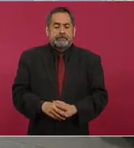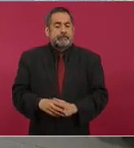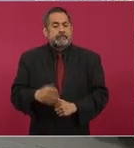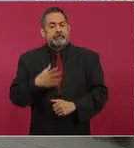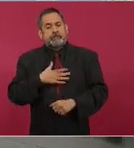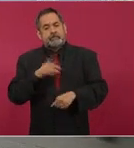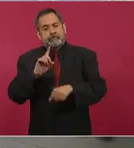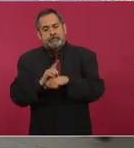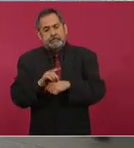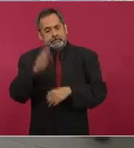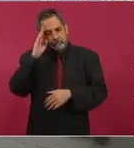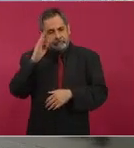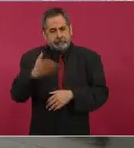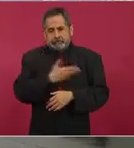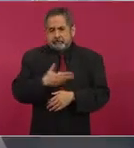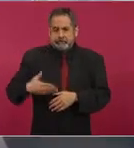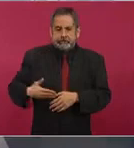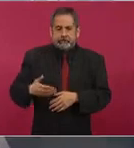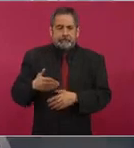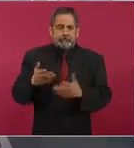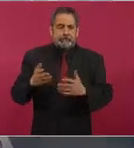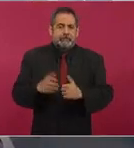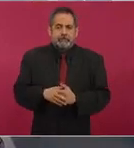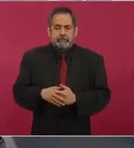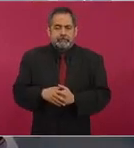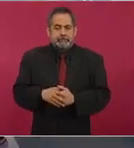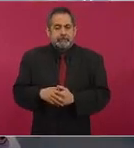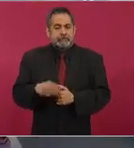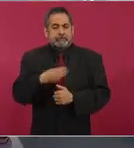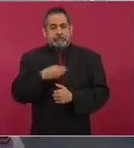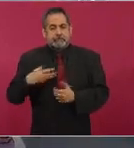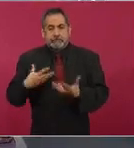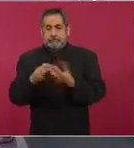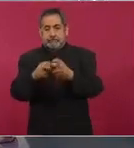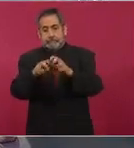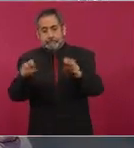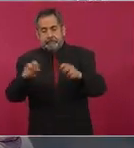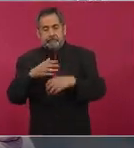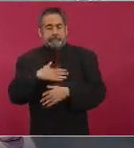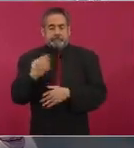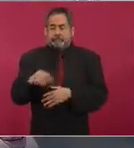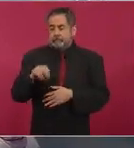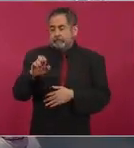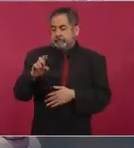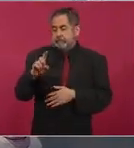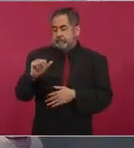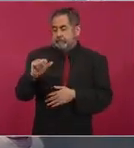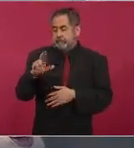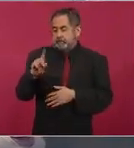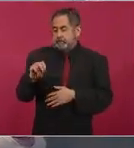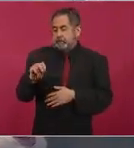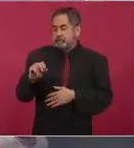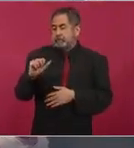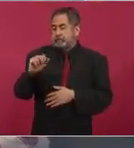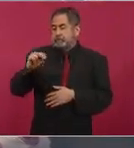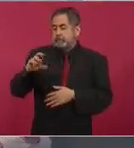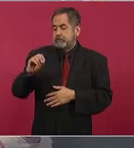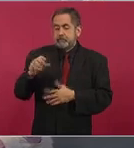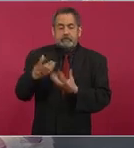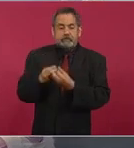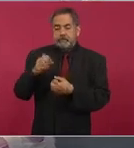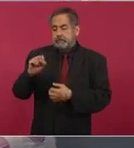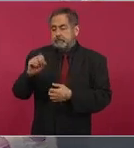Buenos días, señor presidente. Buenos días, miembros del gabinete. Eduardo Esquivel Ancona, SDP Noticias.